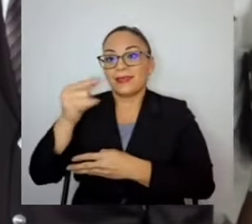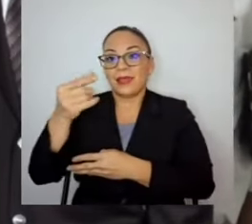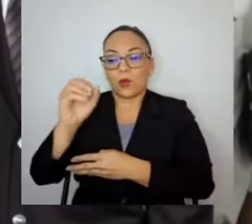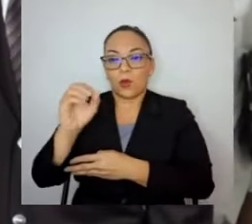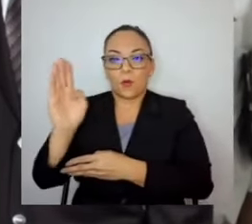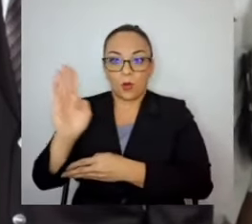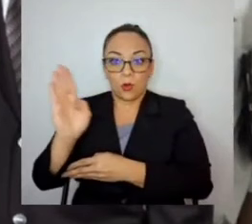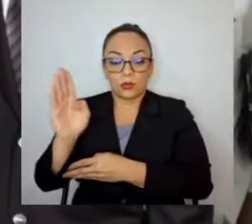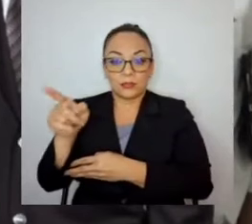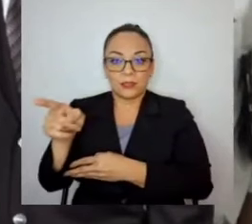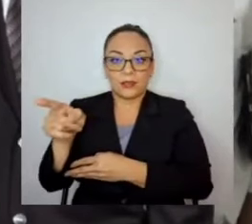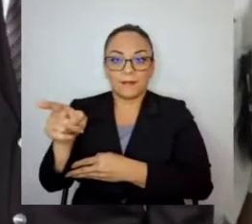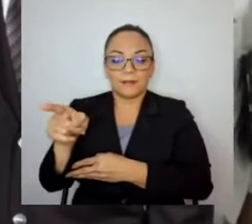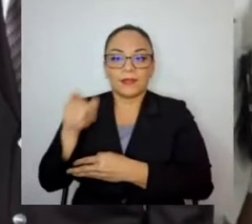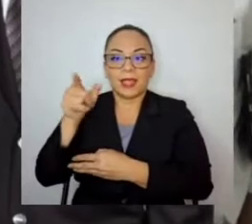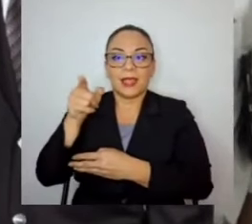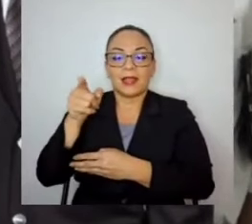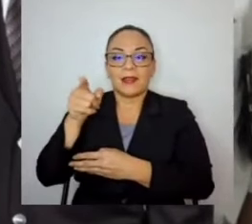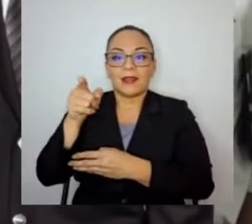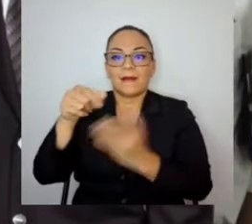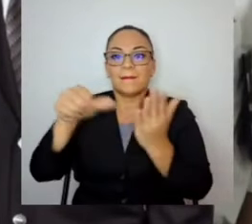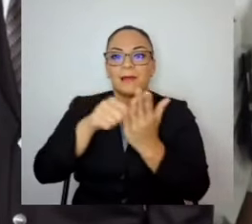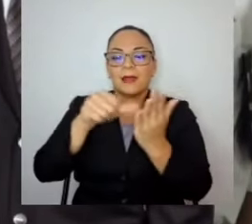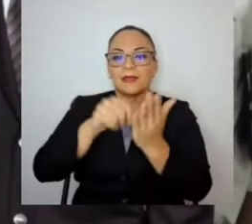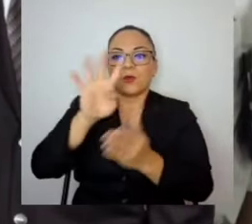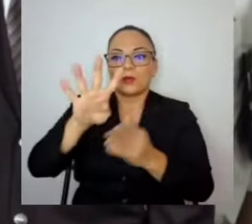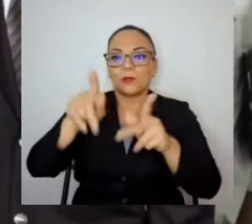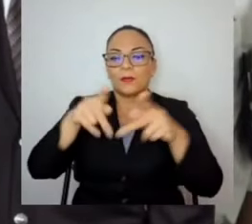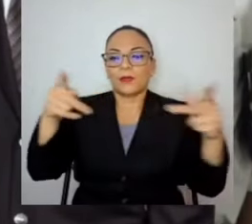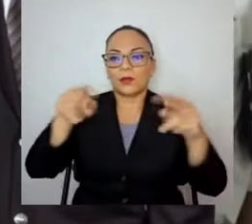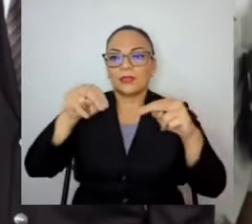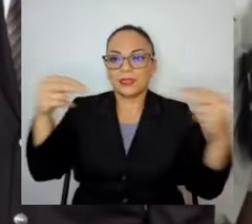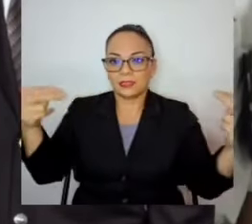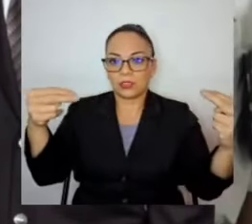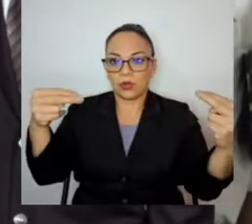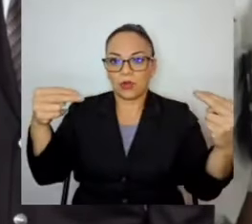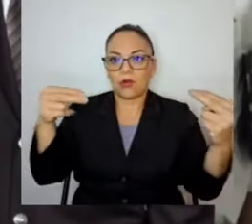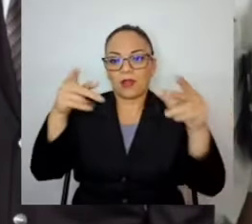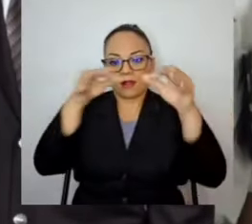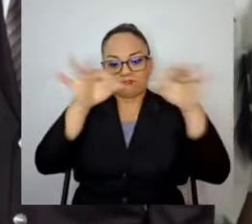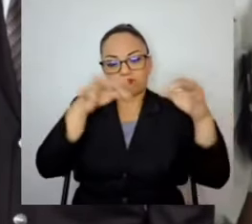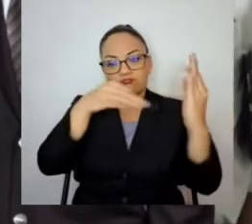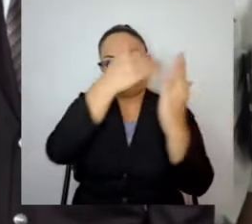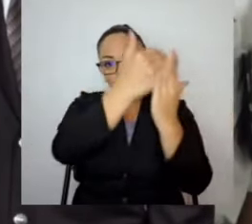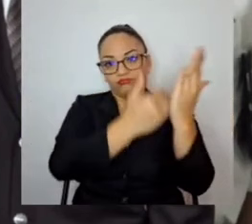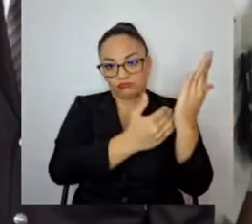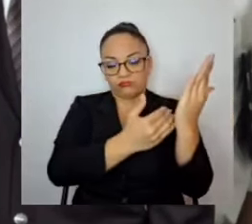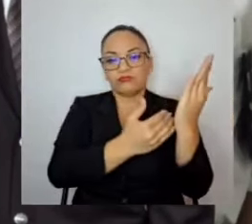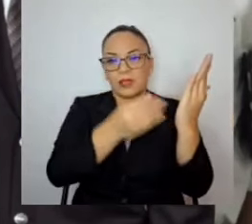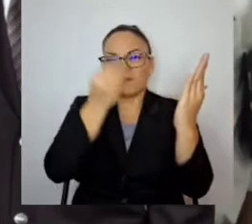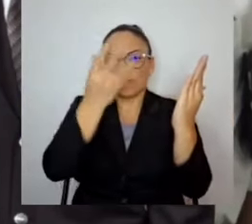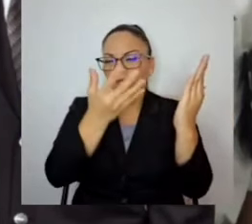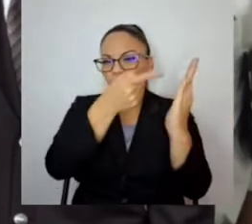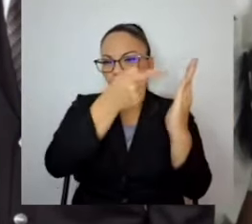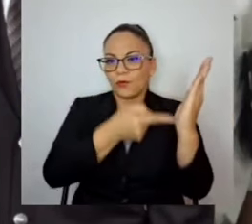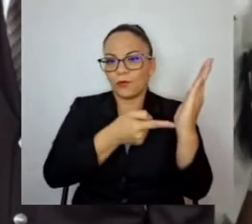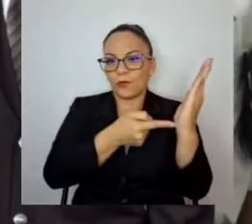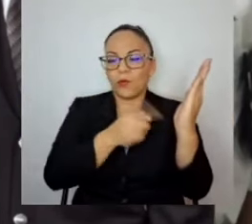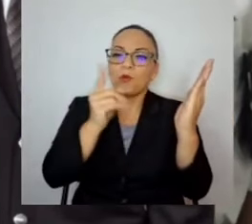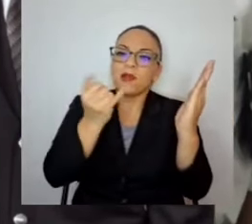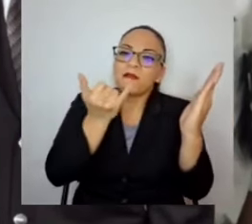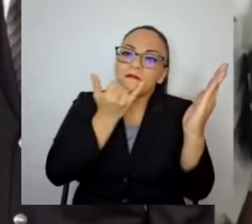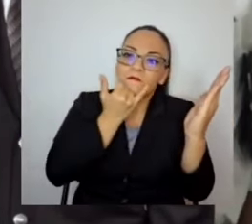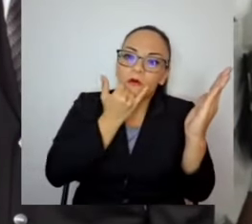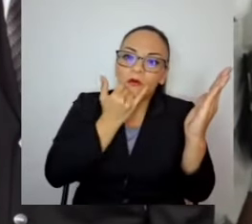reporta en un artículo en la página 4 del periódico La Nación Hoy, lo que es un error o una